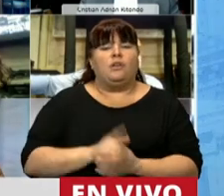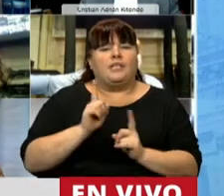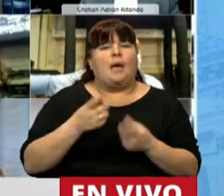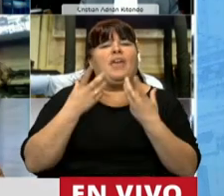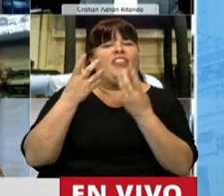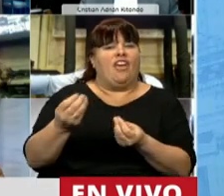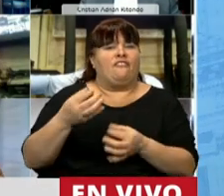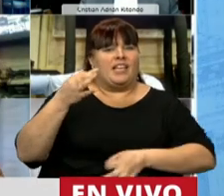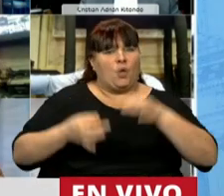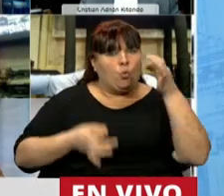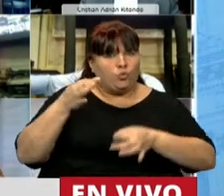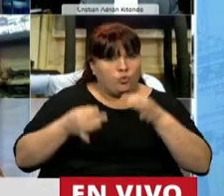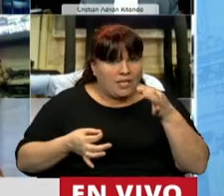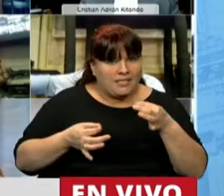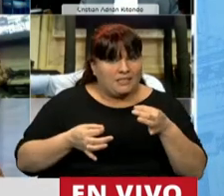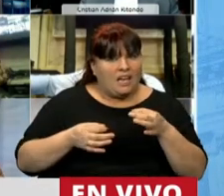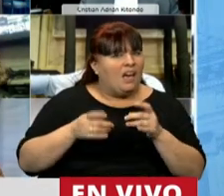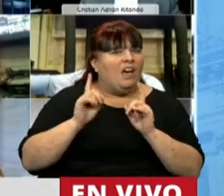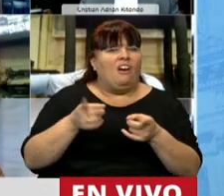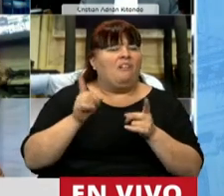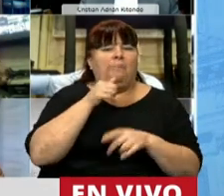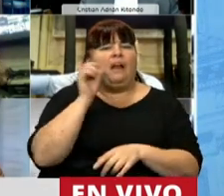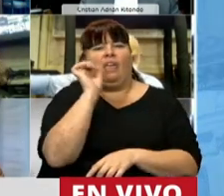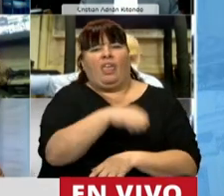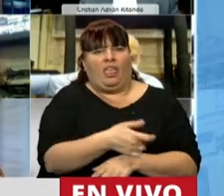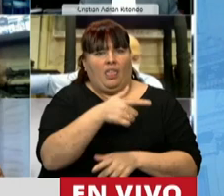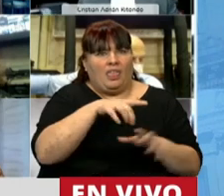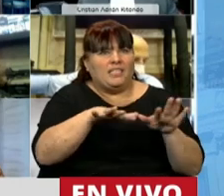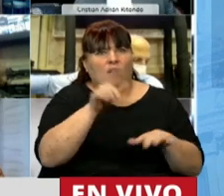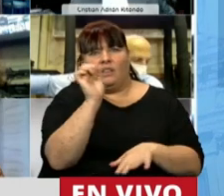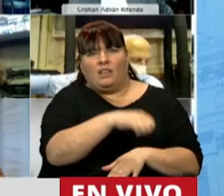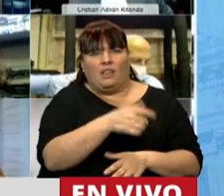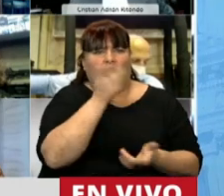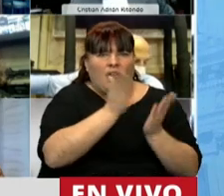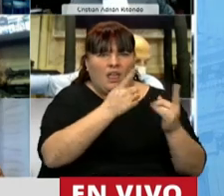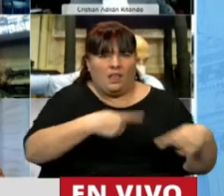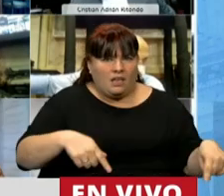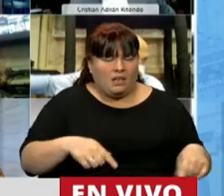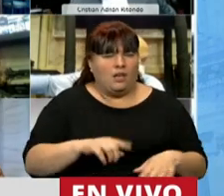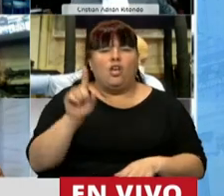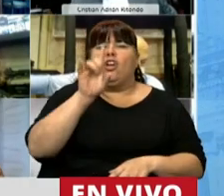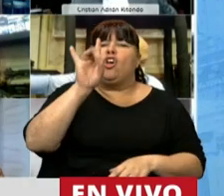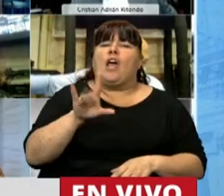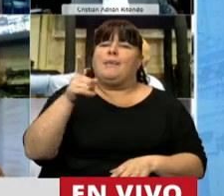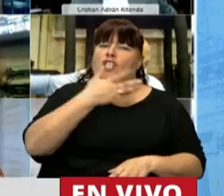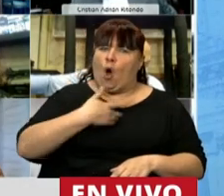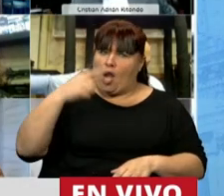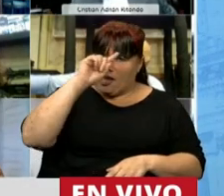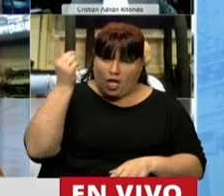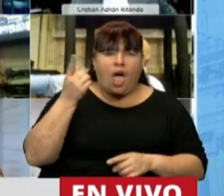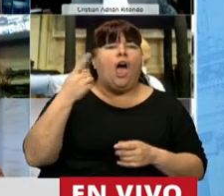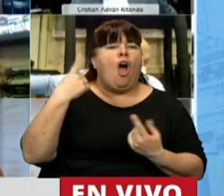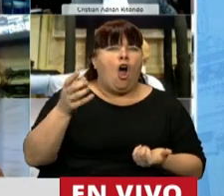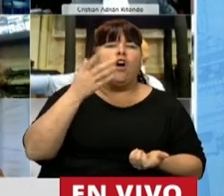en la defensa de la justicia, permanece indiferente, señor Presidente. No solamente el gobierno nacional,